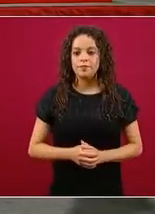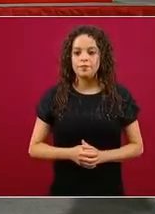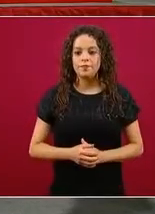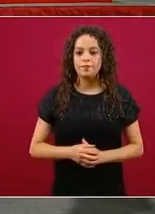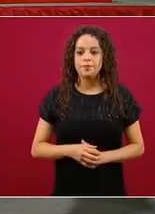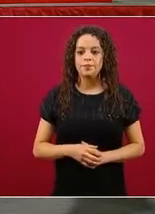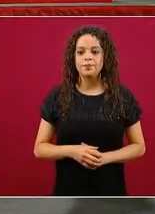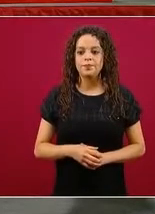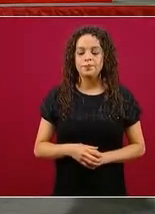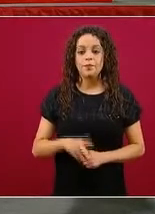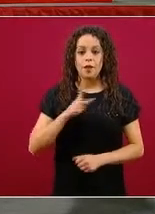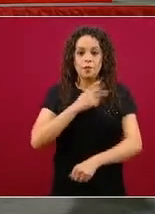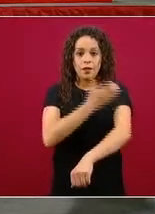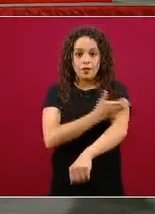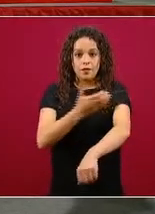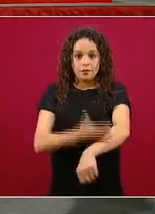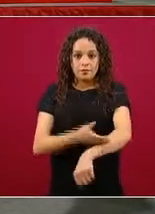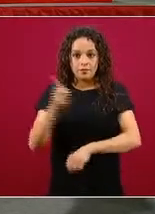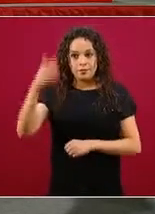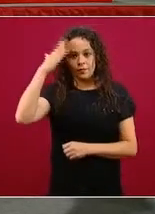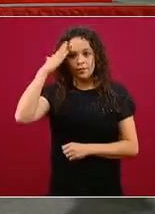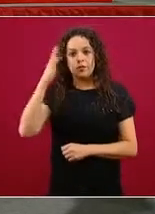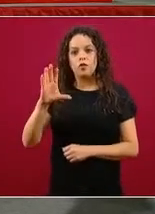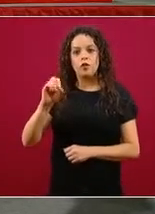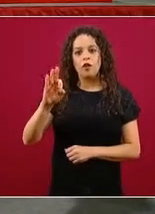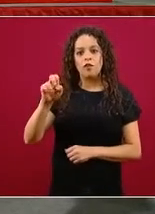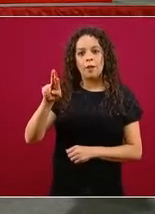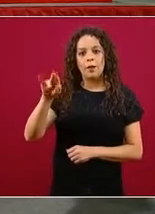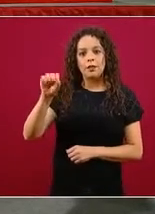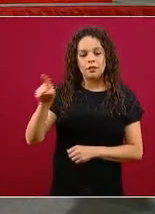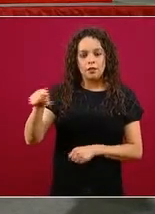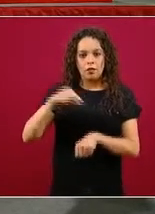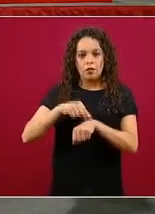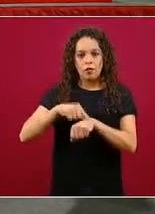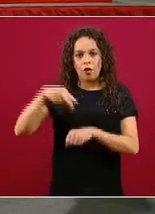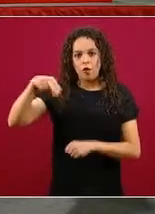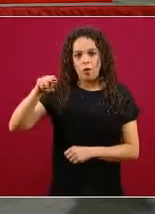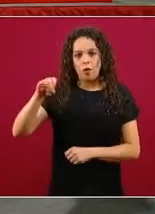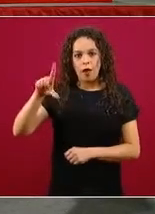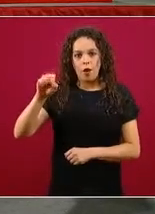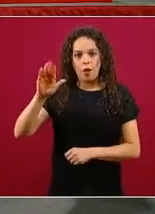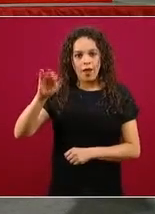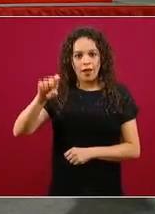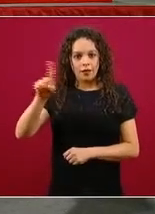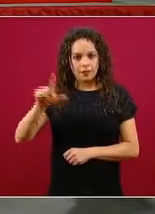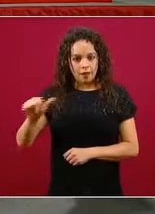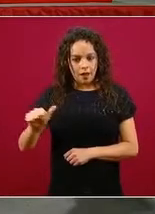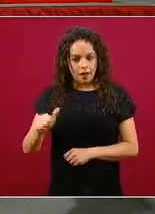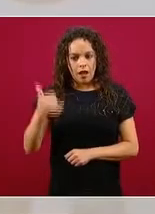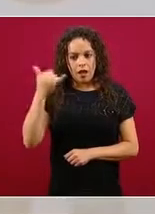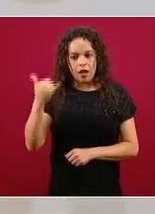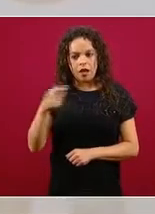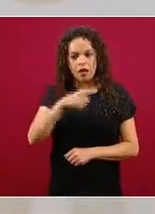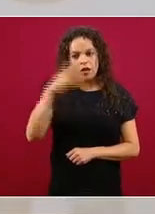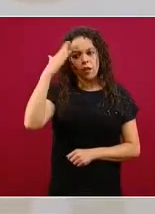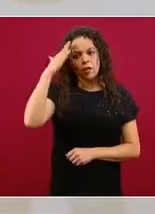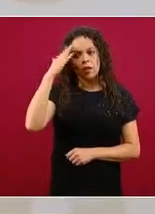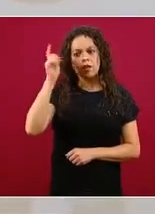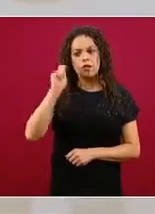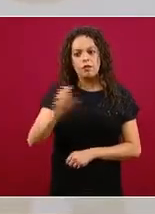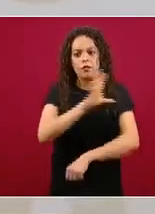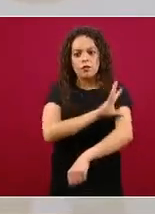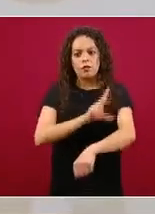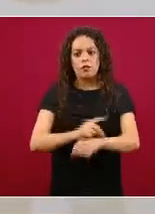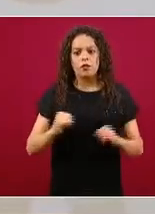mis queridos compañeros, el titular de COFEPRIS, doctor Novello Baeza, y el titular de la Comisión Coordinadora de los